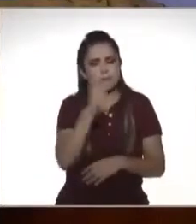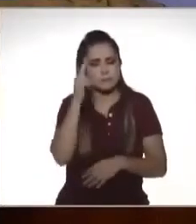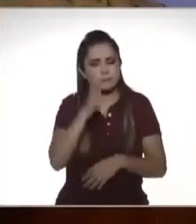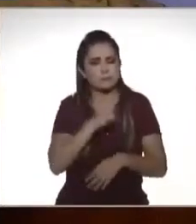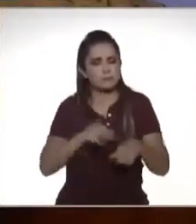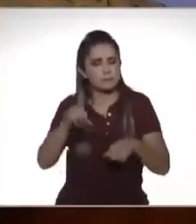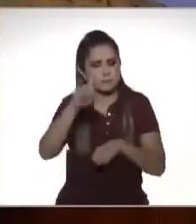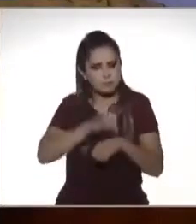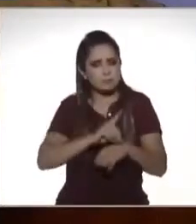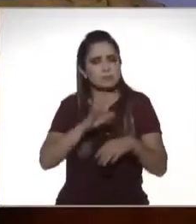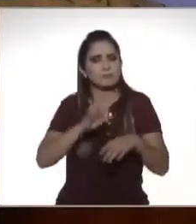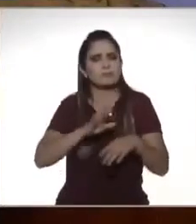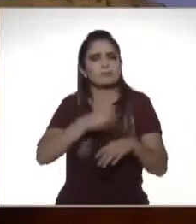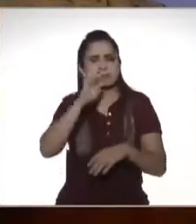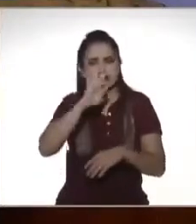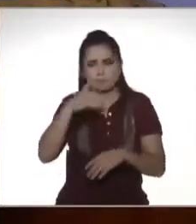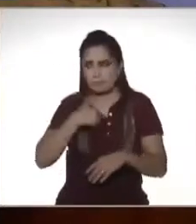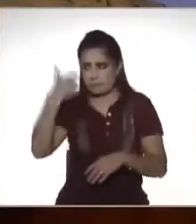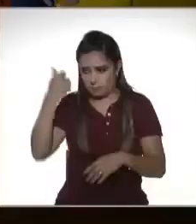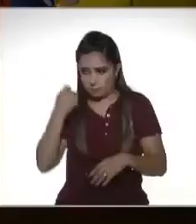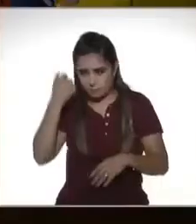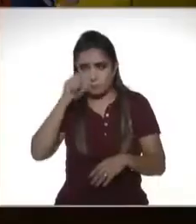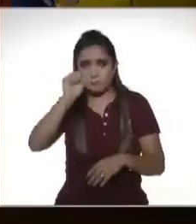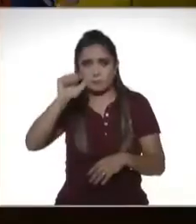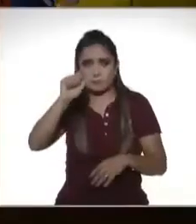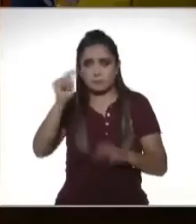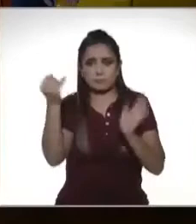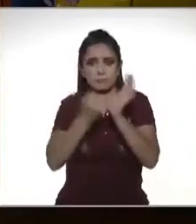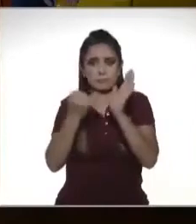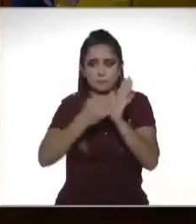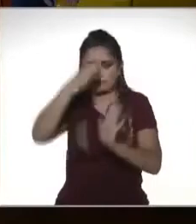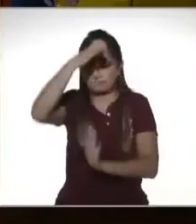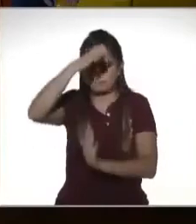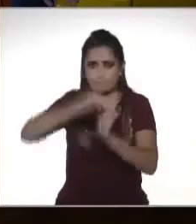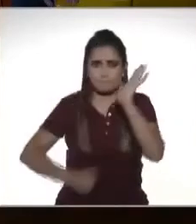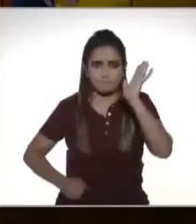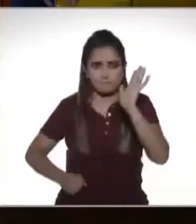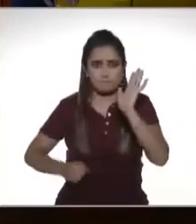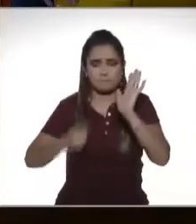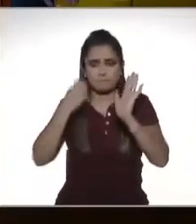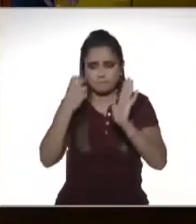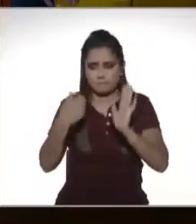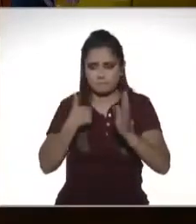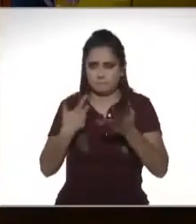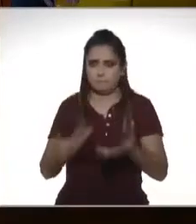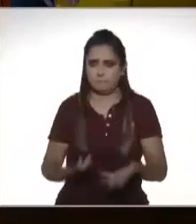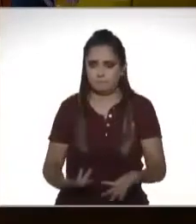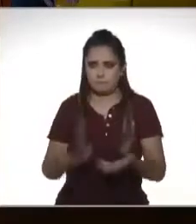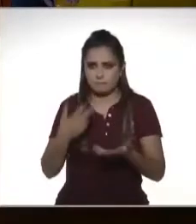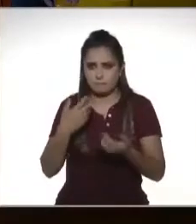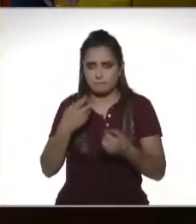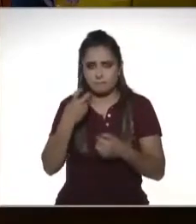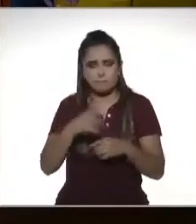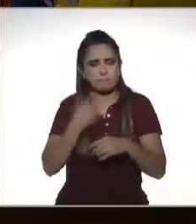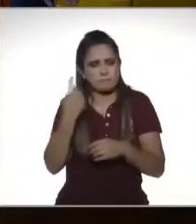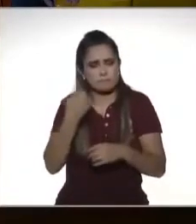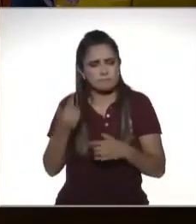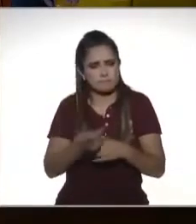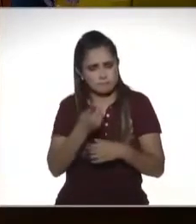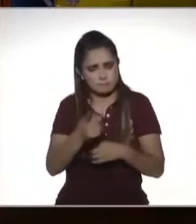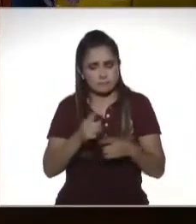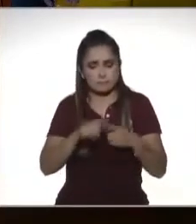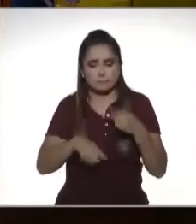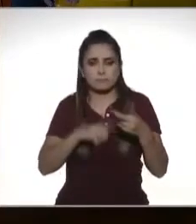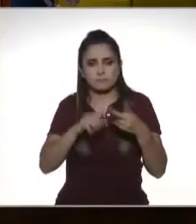días porque cuando me pensioné el SAT me cobró impuestos de la gratificación que recibí al salir del trabajo también nos